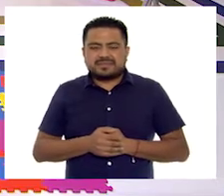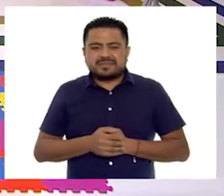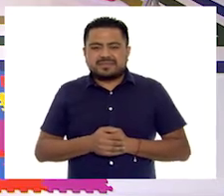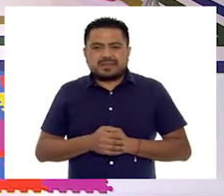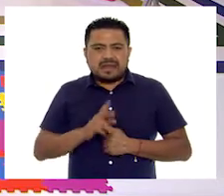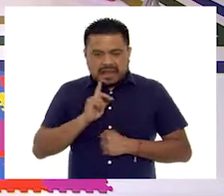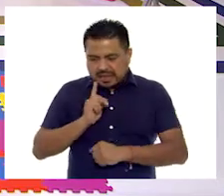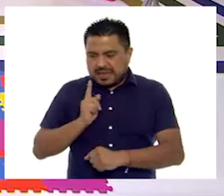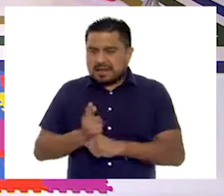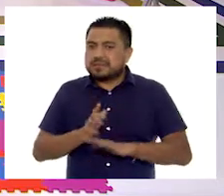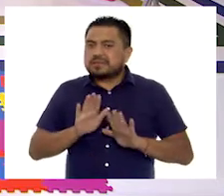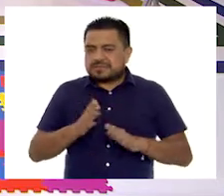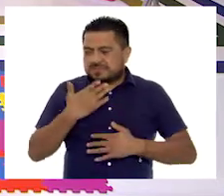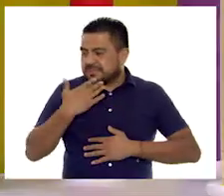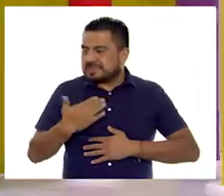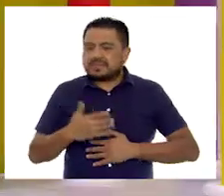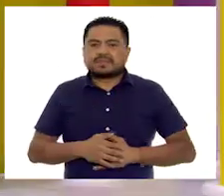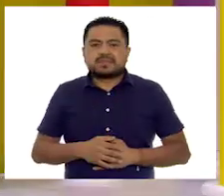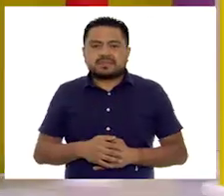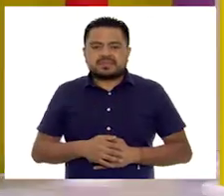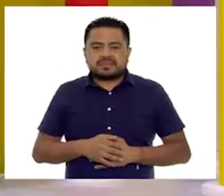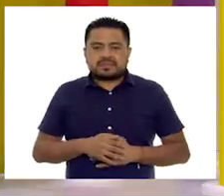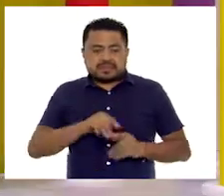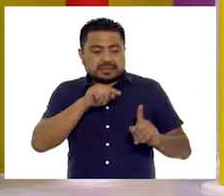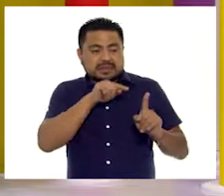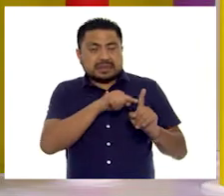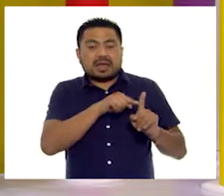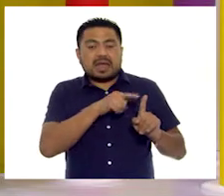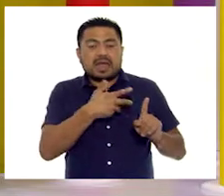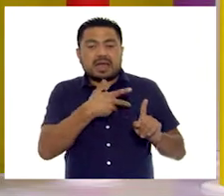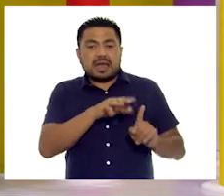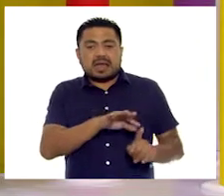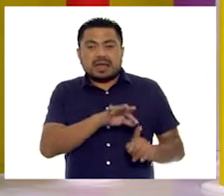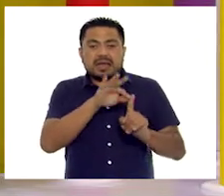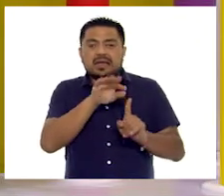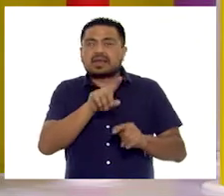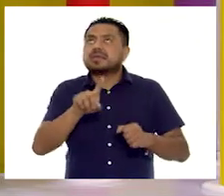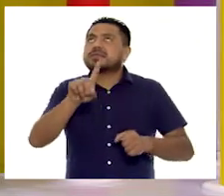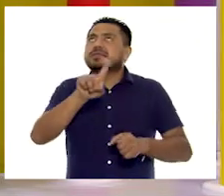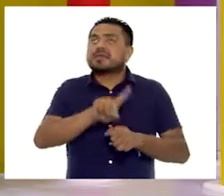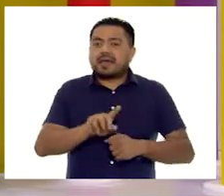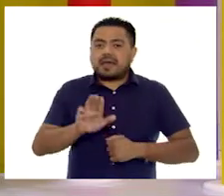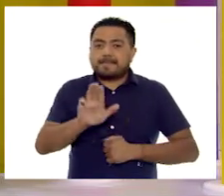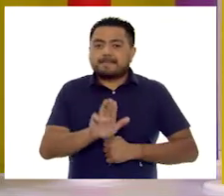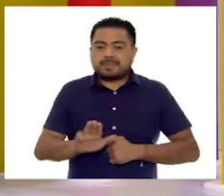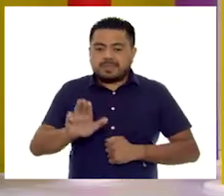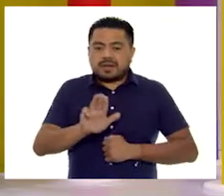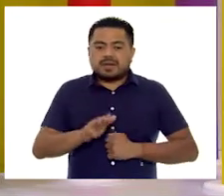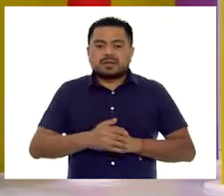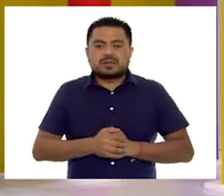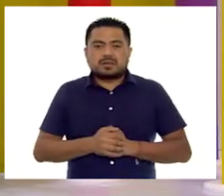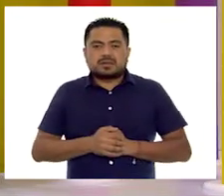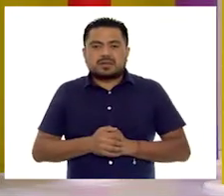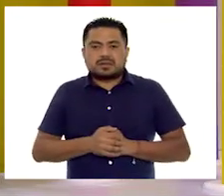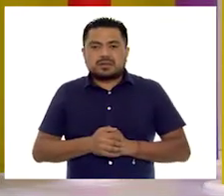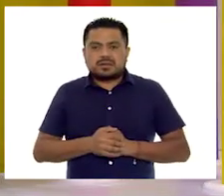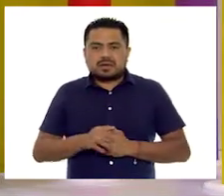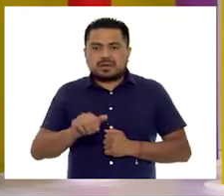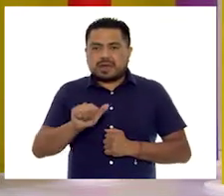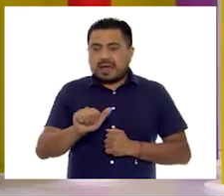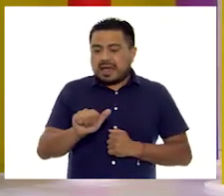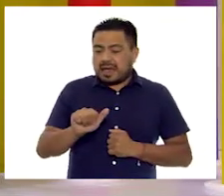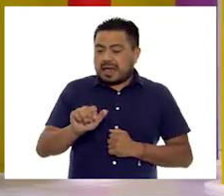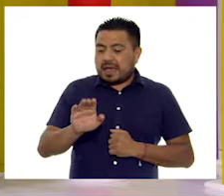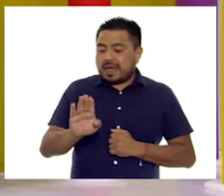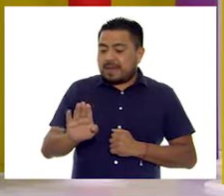Vamos a ver. Muy bien. Aquí tenemos el día miércoles. Miércoles. Abdi